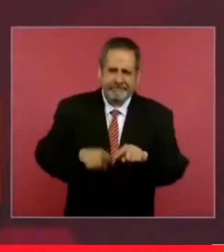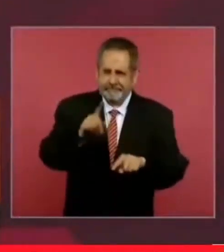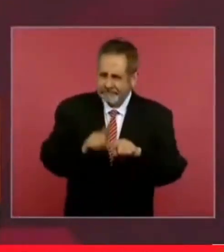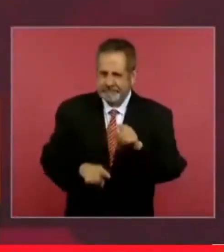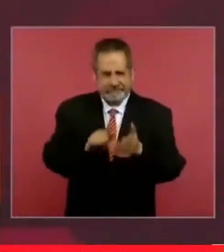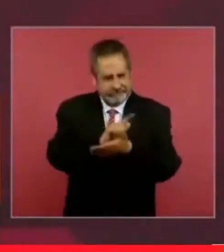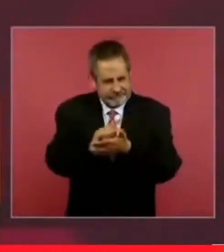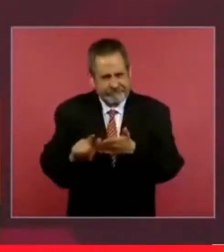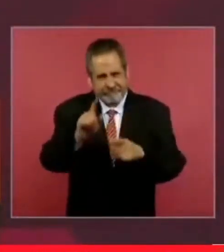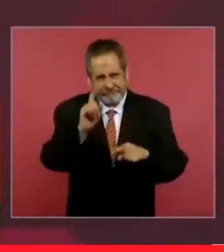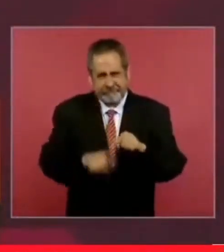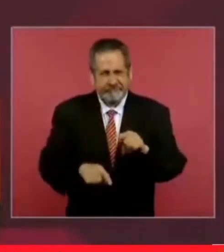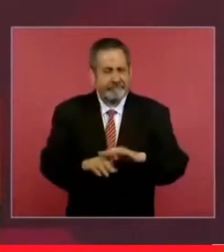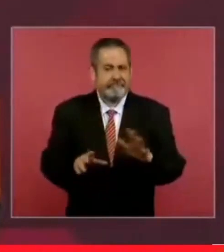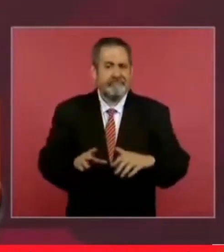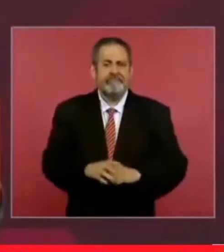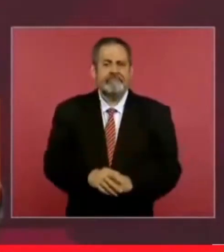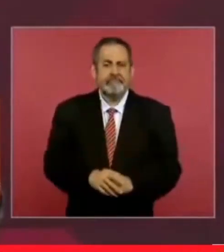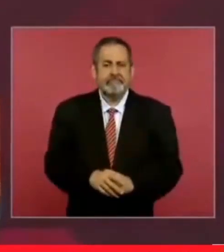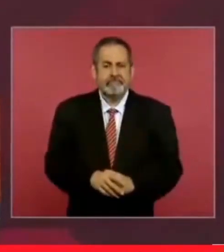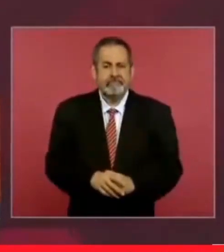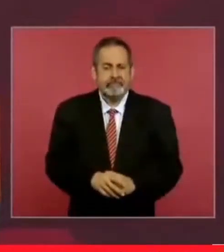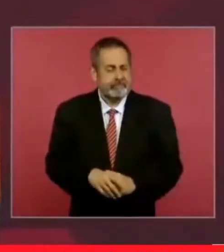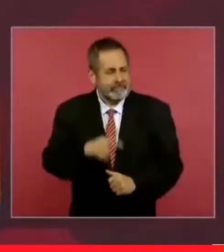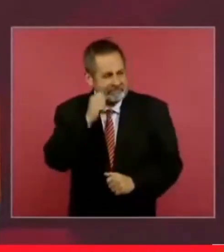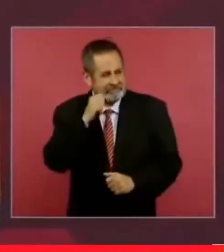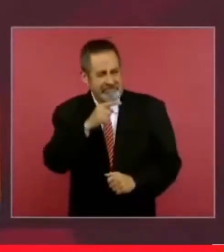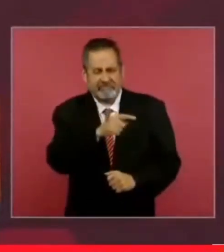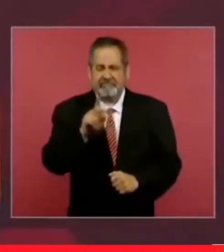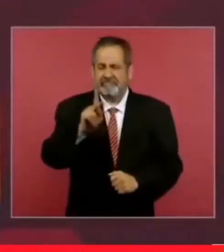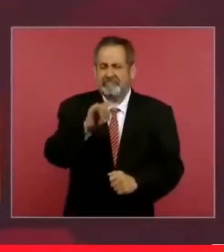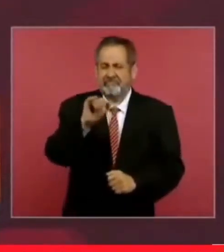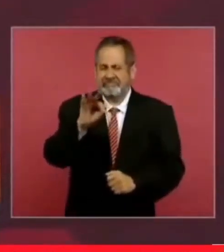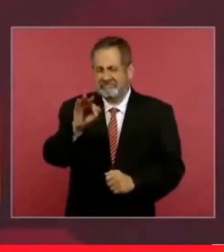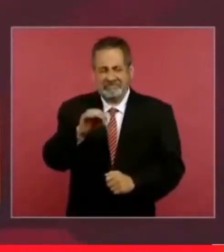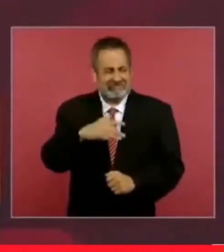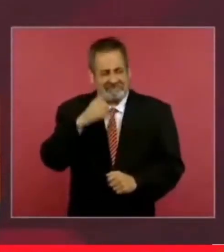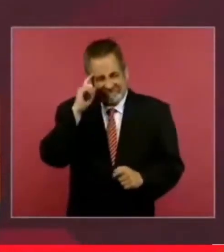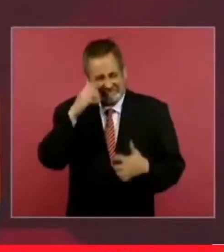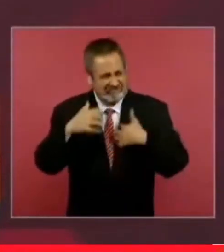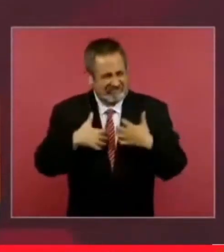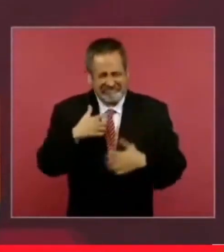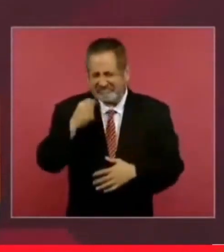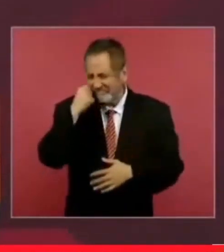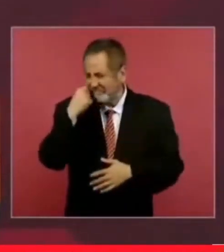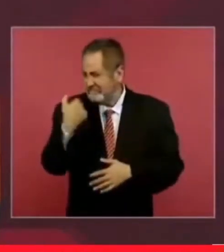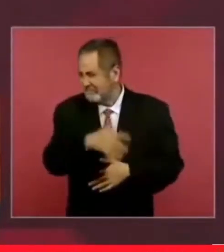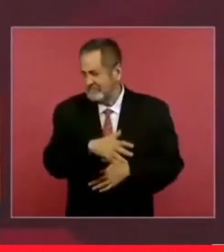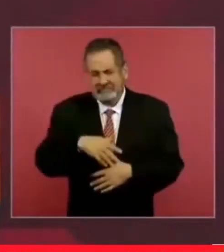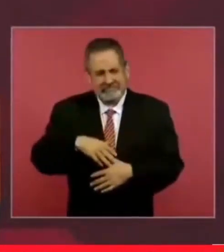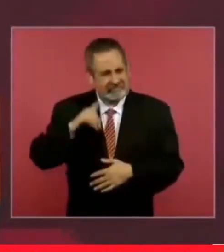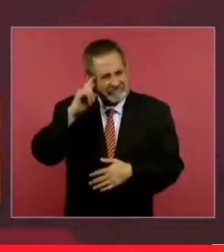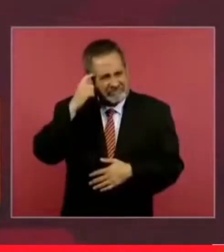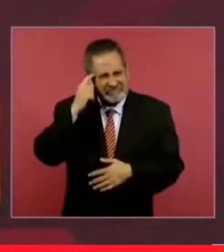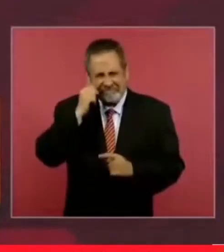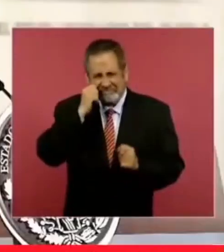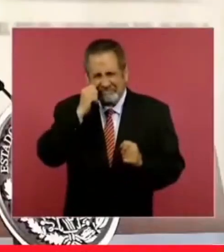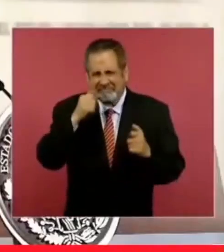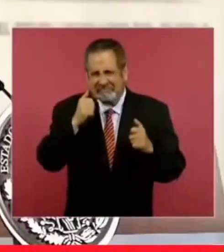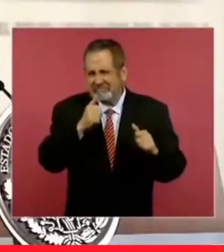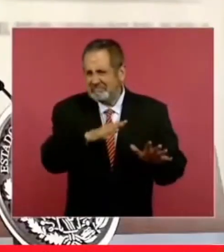y no le hace que se enojen en el poder judicial y que se enojen en todos lados enojen es ladad la que